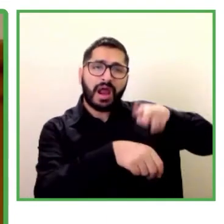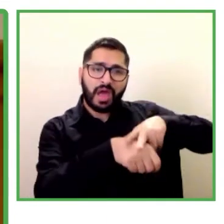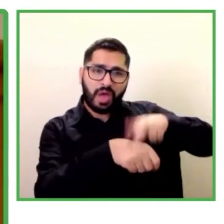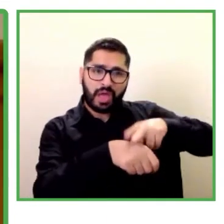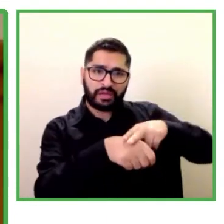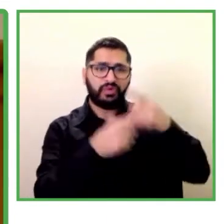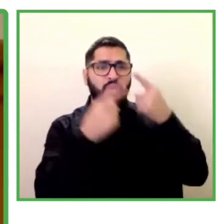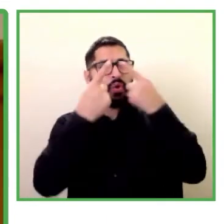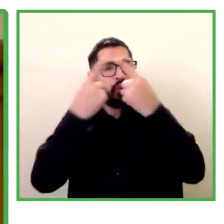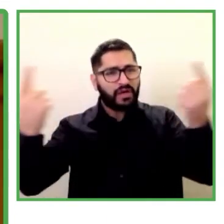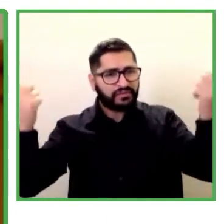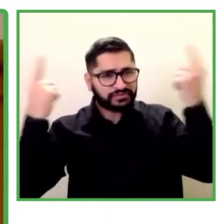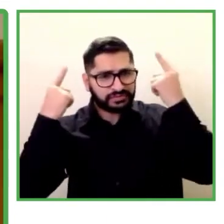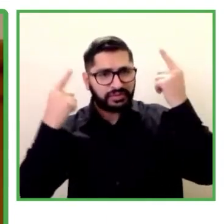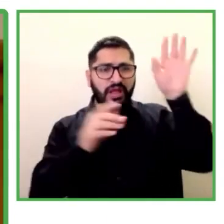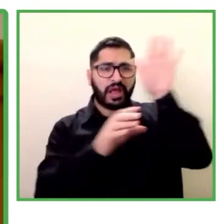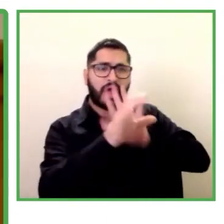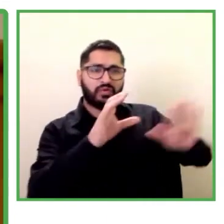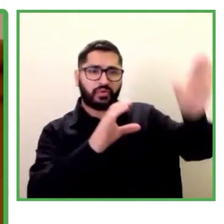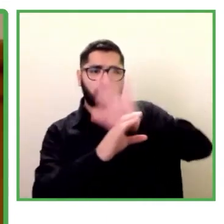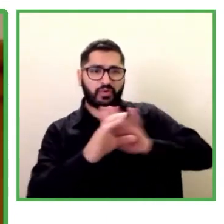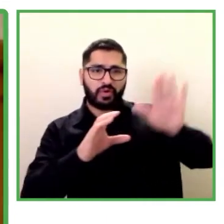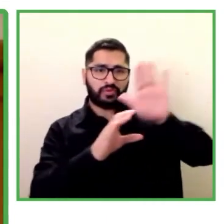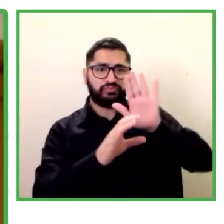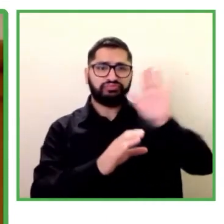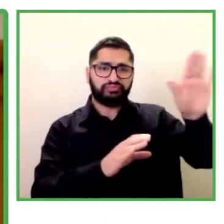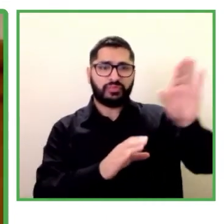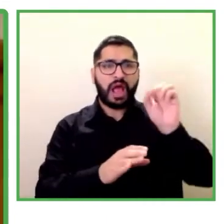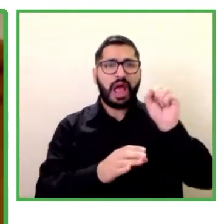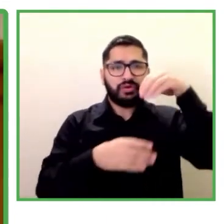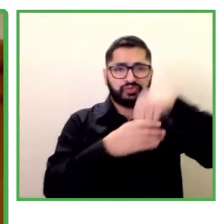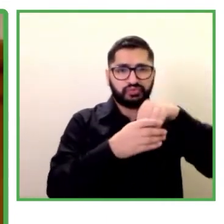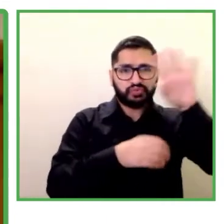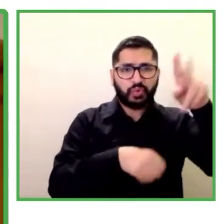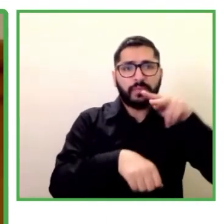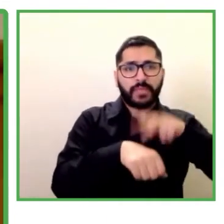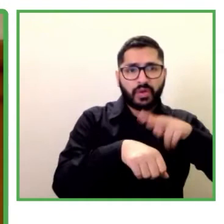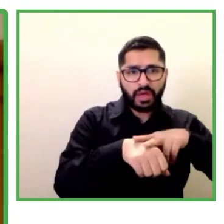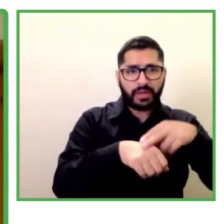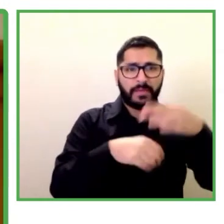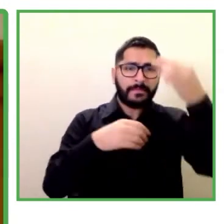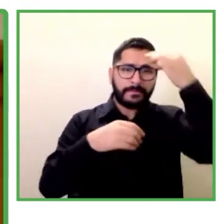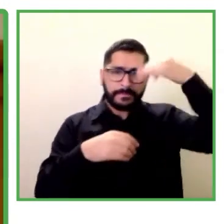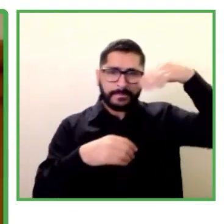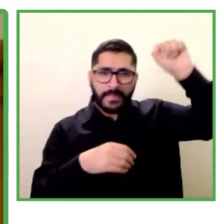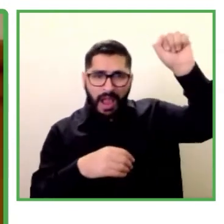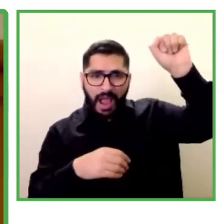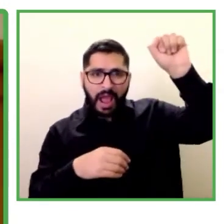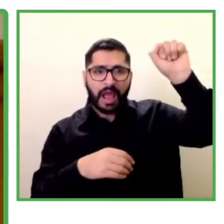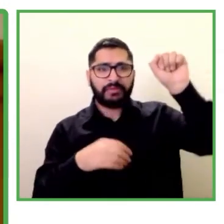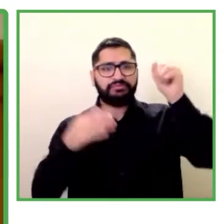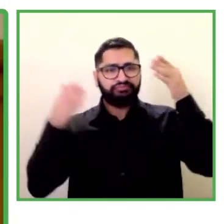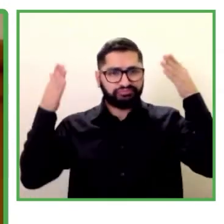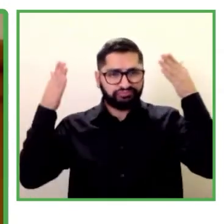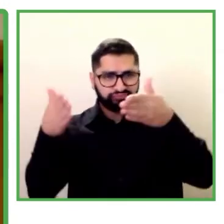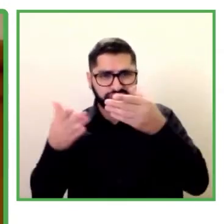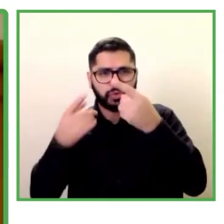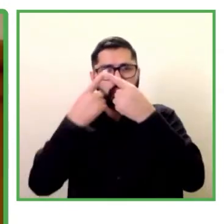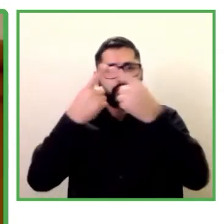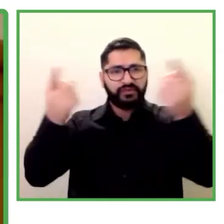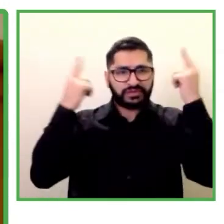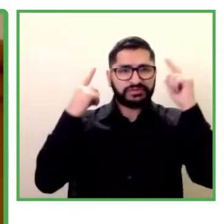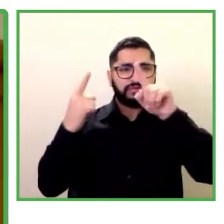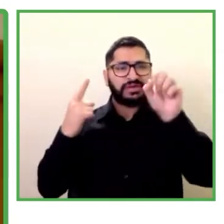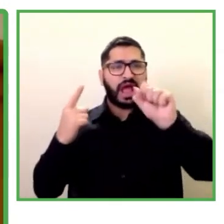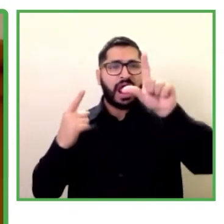ella es magiste de Emprendedurismo e Innovación por la Universidad de Salamanca en España y también diplomada en Inclusión Laboral por